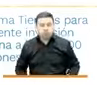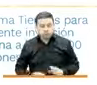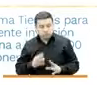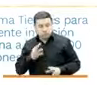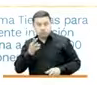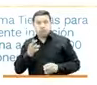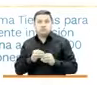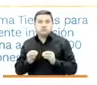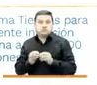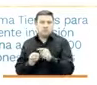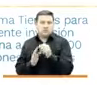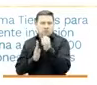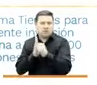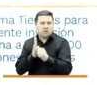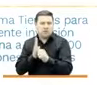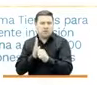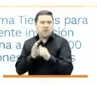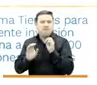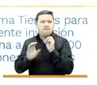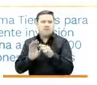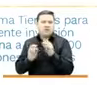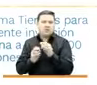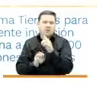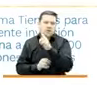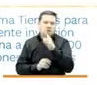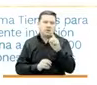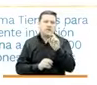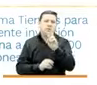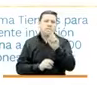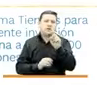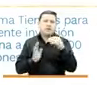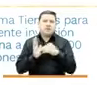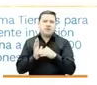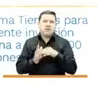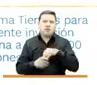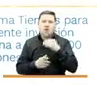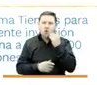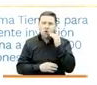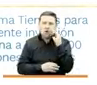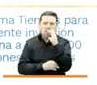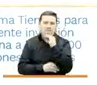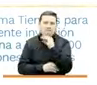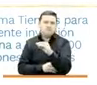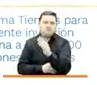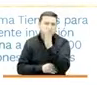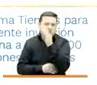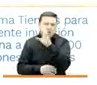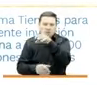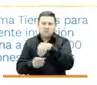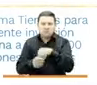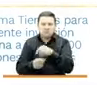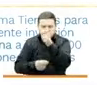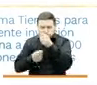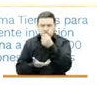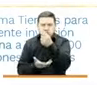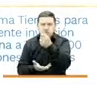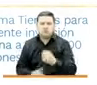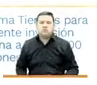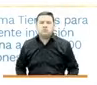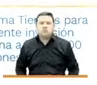a esto, el programa bancarizó a cerca de 126 mil hogares colombianos que no estaban incluidos financieramente.